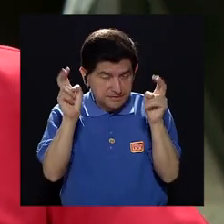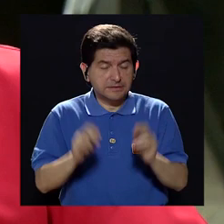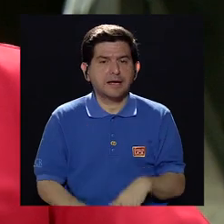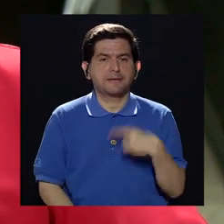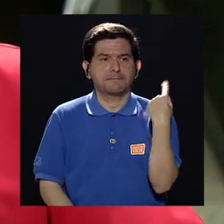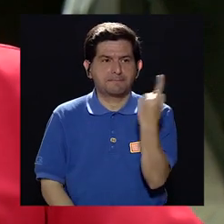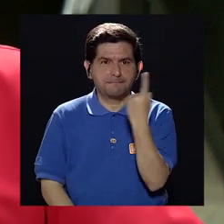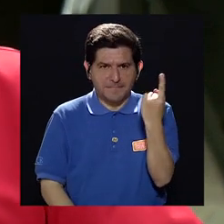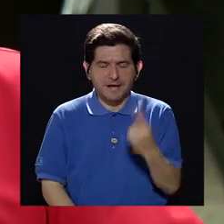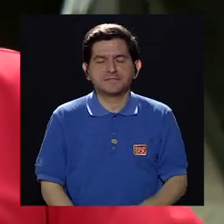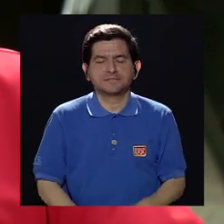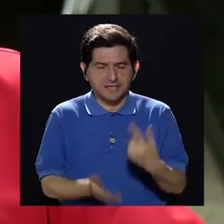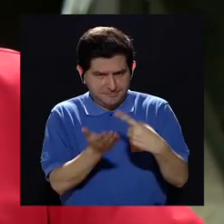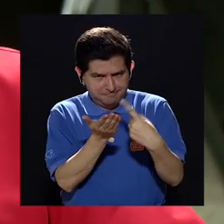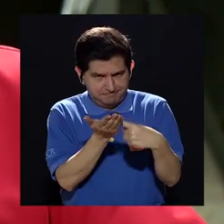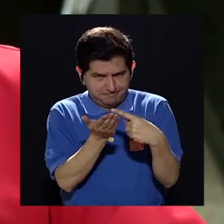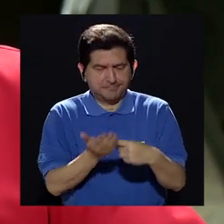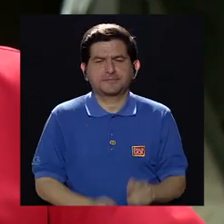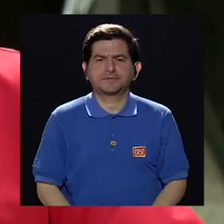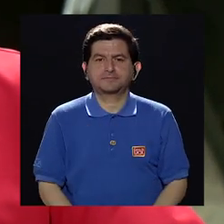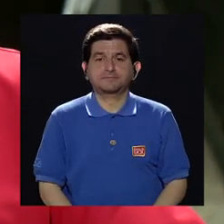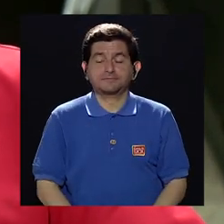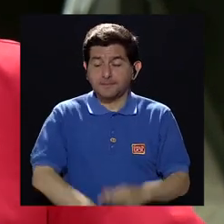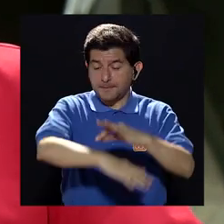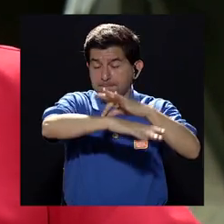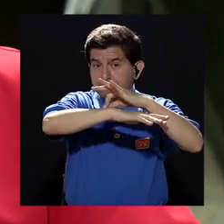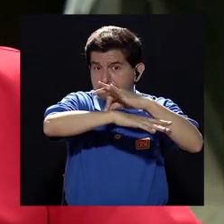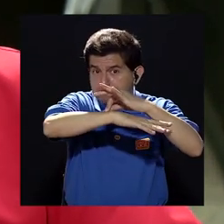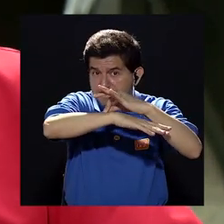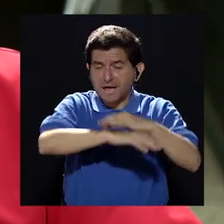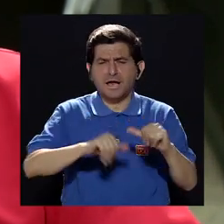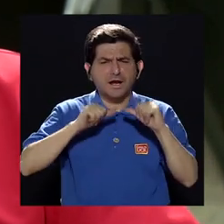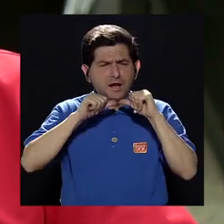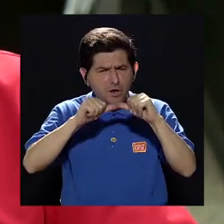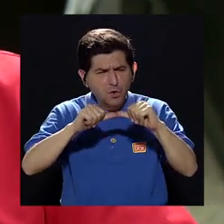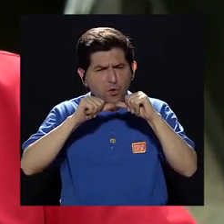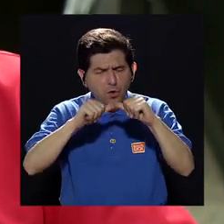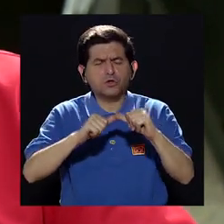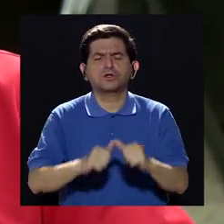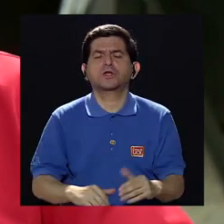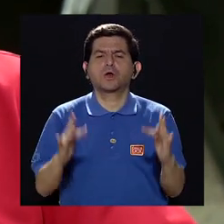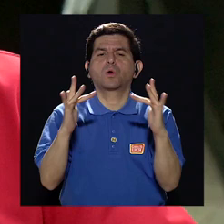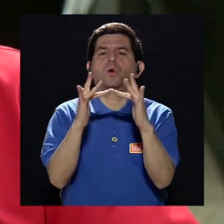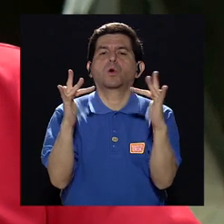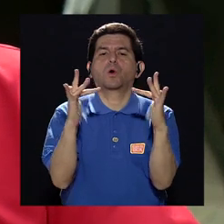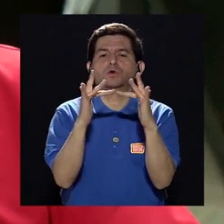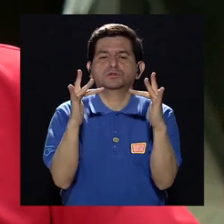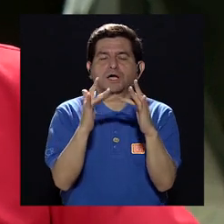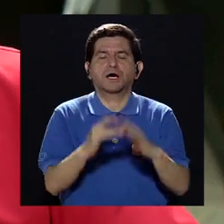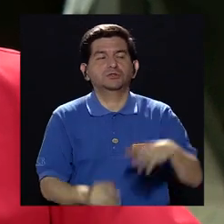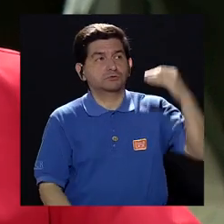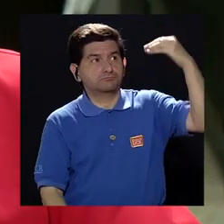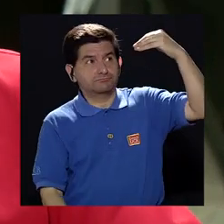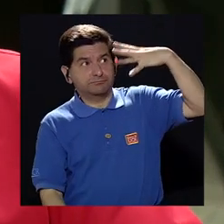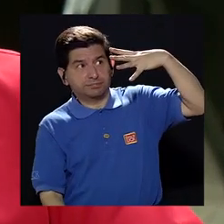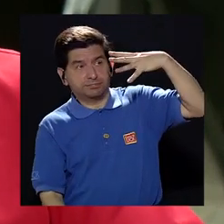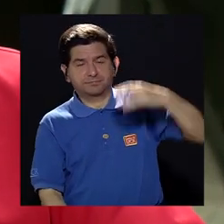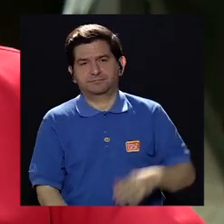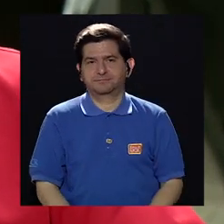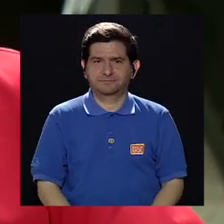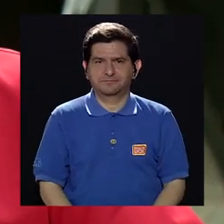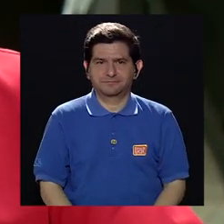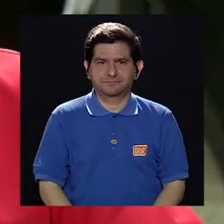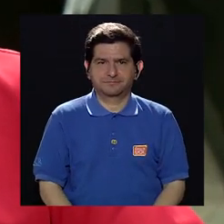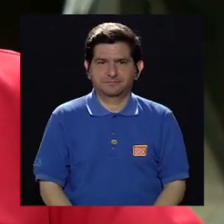estar siempre en el tapete y es que nuestra piel constantemente se encuentra en contacto con los rayos solares. Entonces,